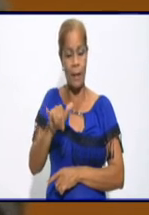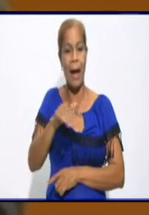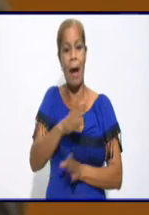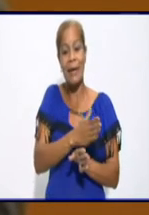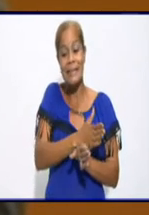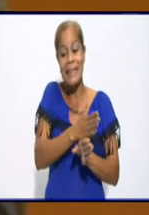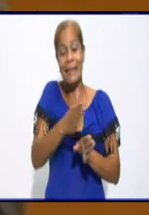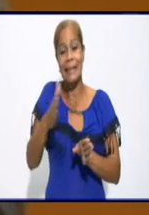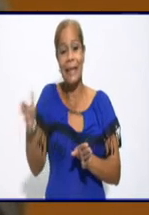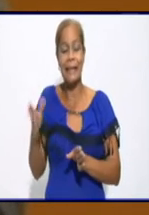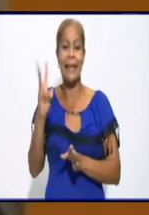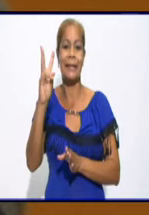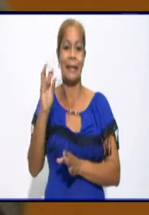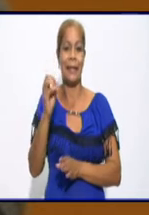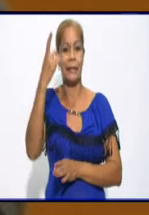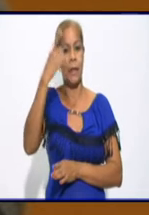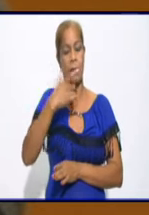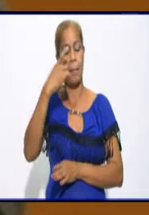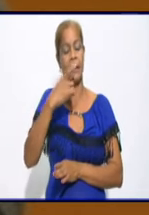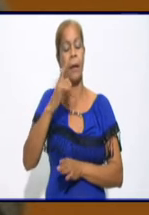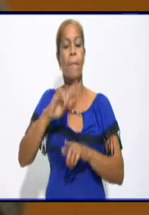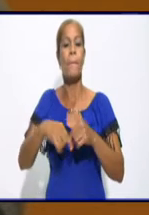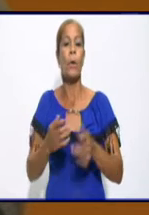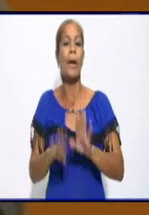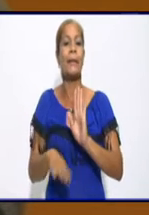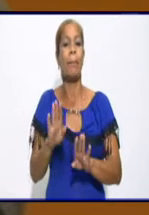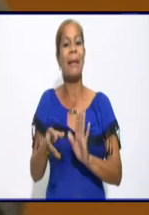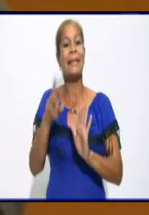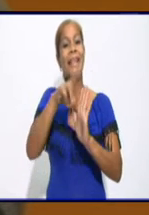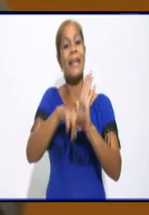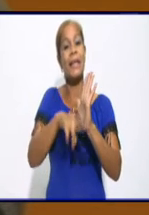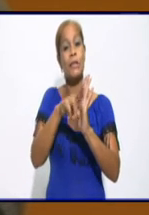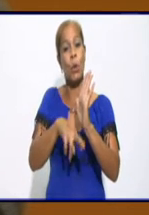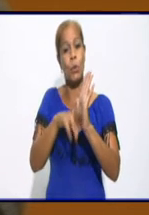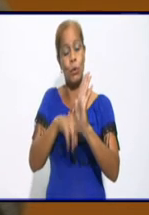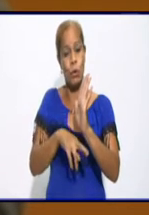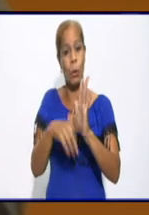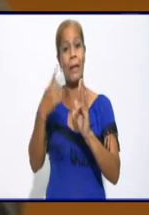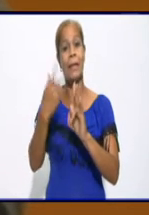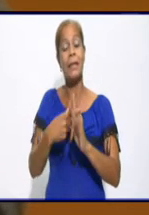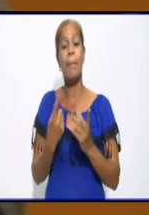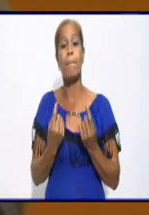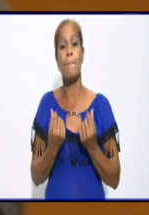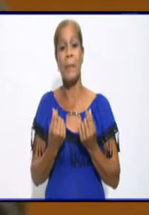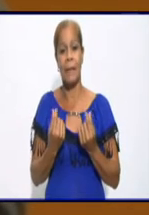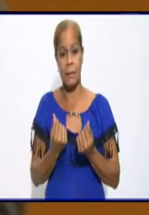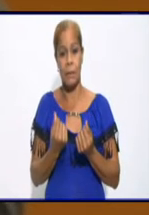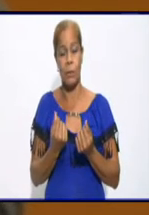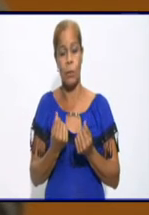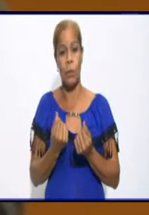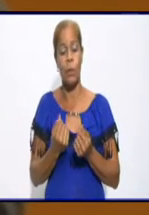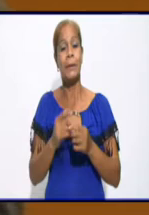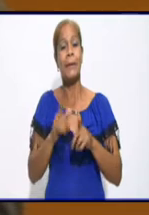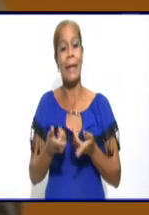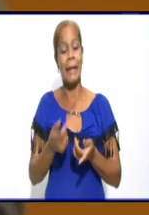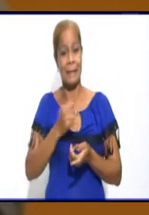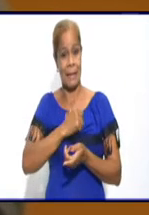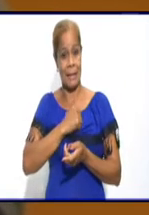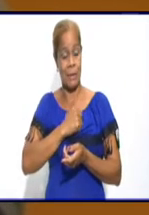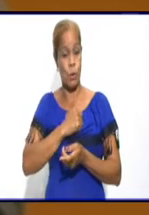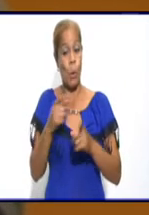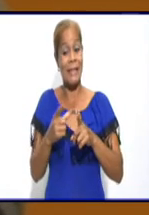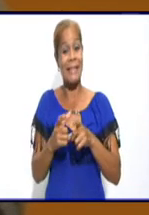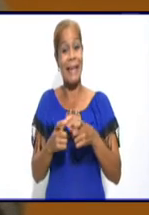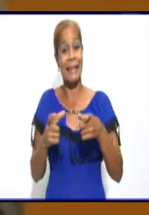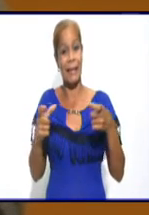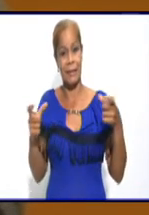Mediante resolución, la ministra de Financias y Precios puso en vigor que se extendiera un mes más la